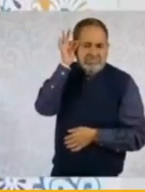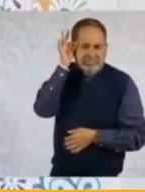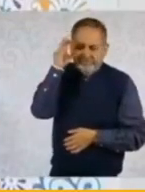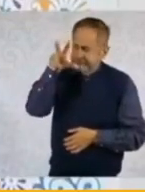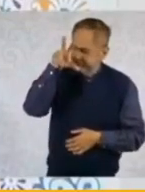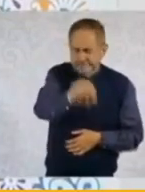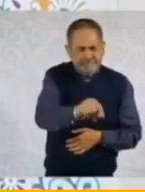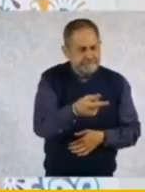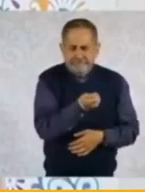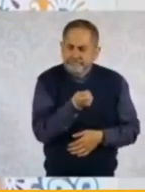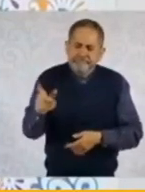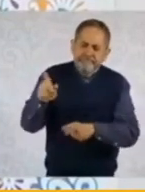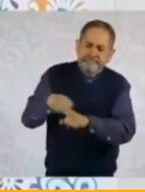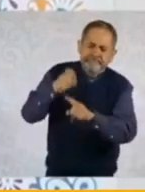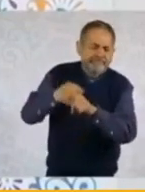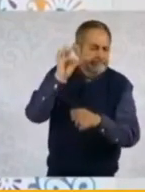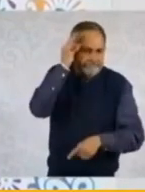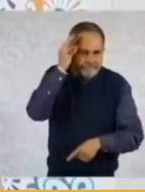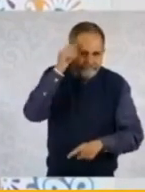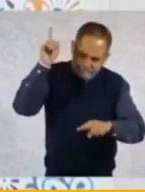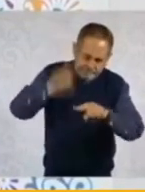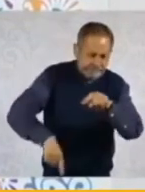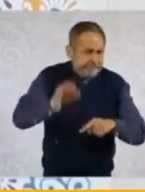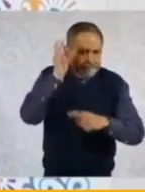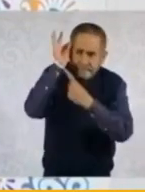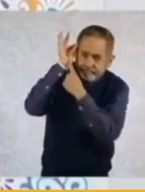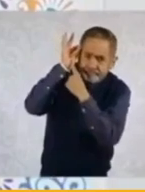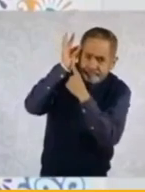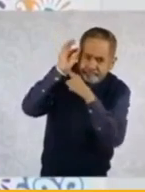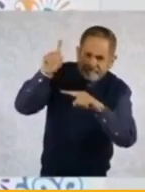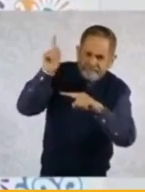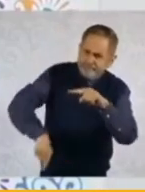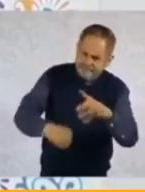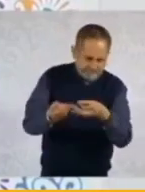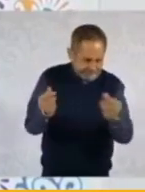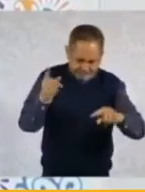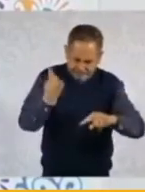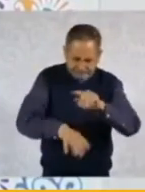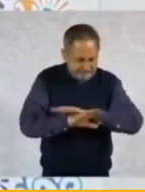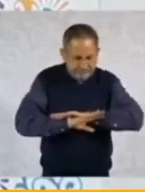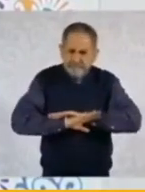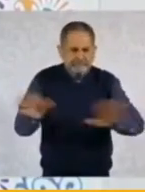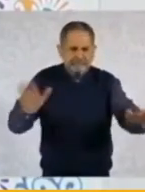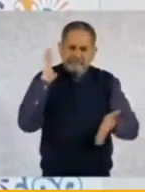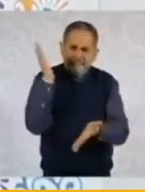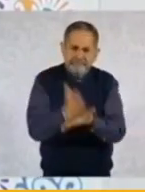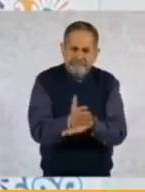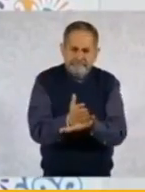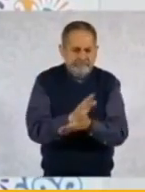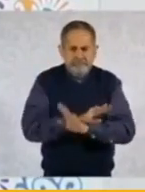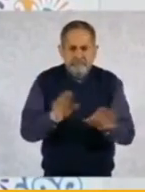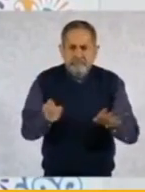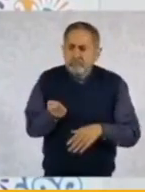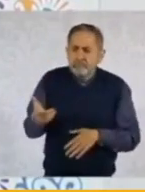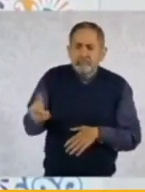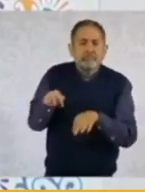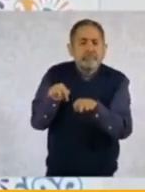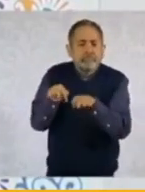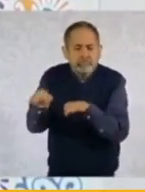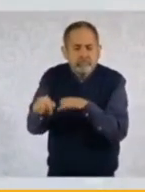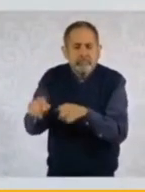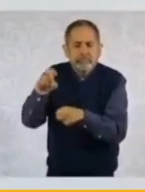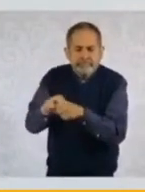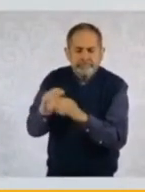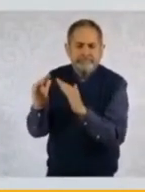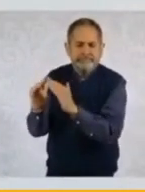No, eso se acabó, el esclavismo no existe. En nuestro país, se llaman trabajadoras del hogar,